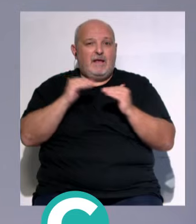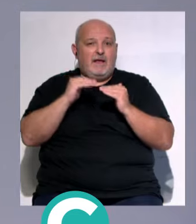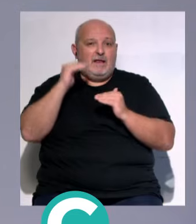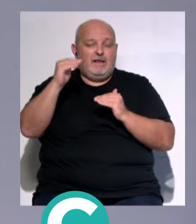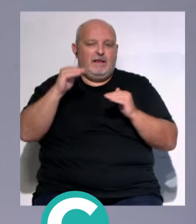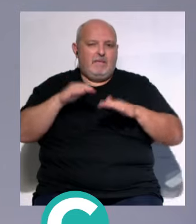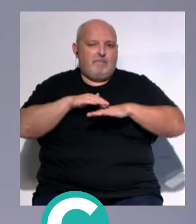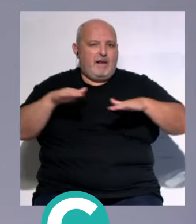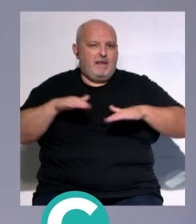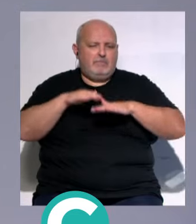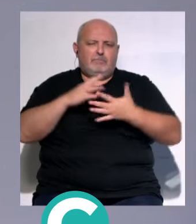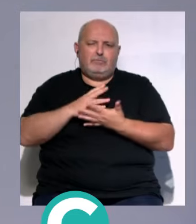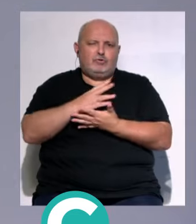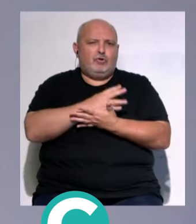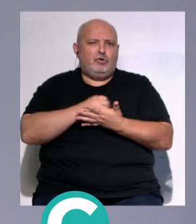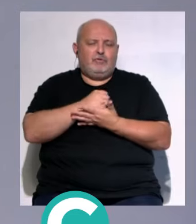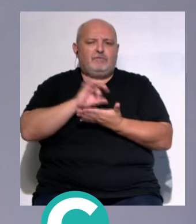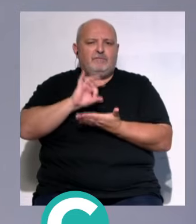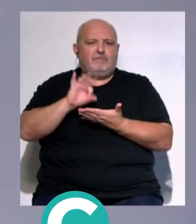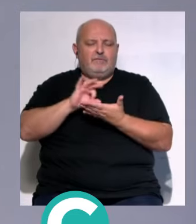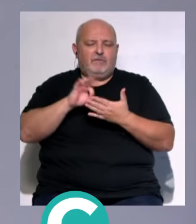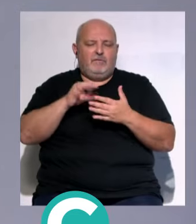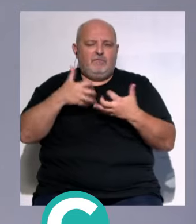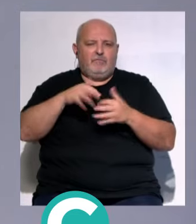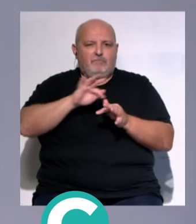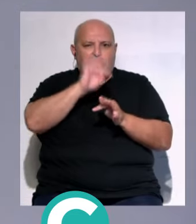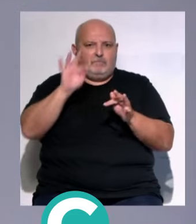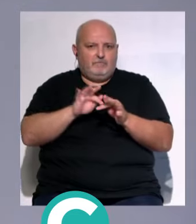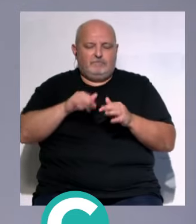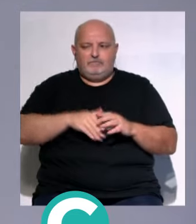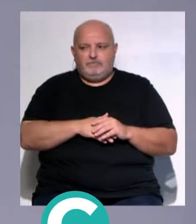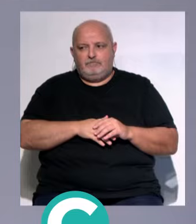alta de playas... ...con todos los servicios a pleno rendimiento.